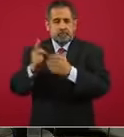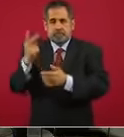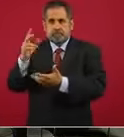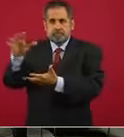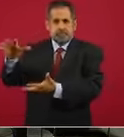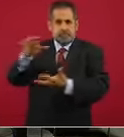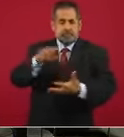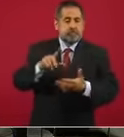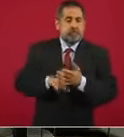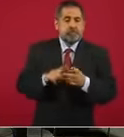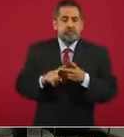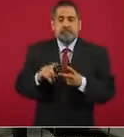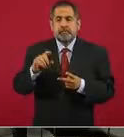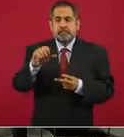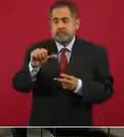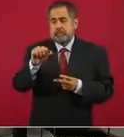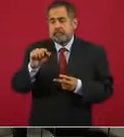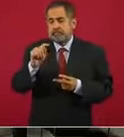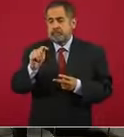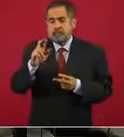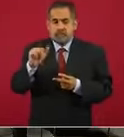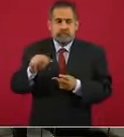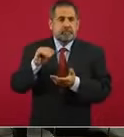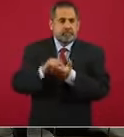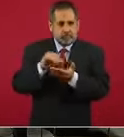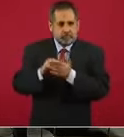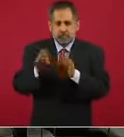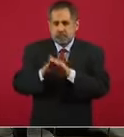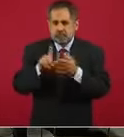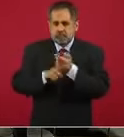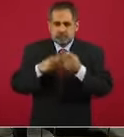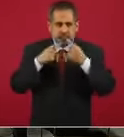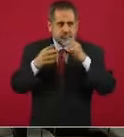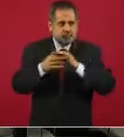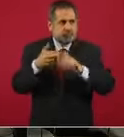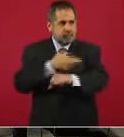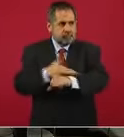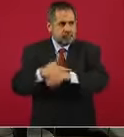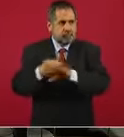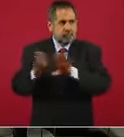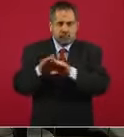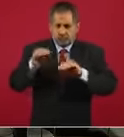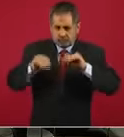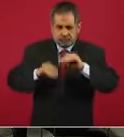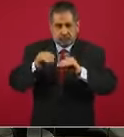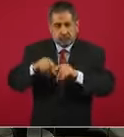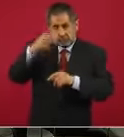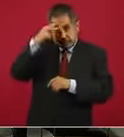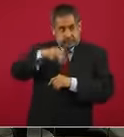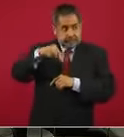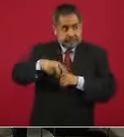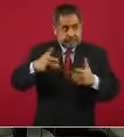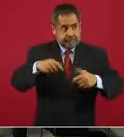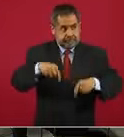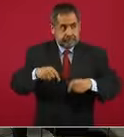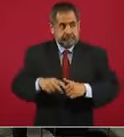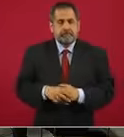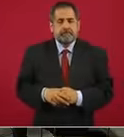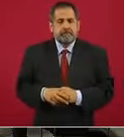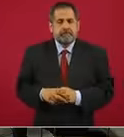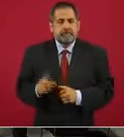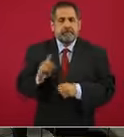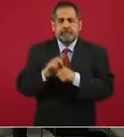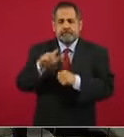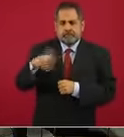AstraZeneca, que sigue su curso, como recordarán ustedes, se va a hacer el llenado y envase en México. El día